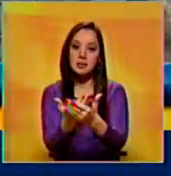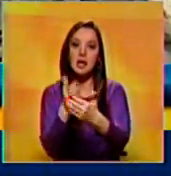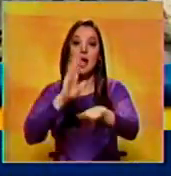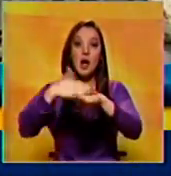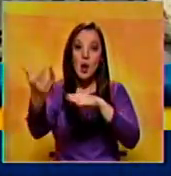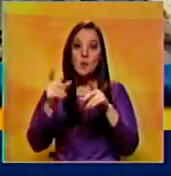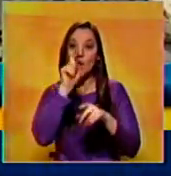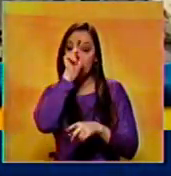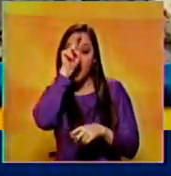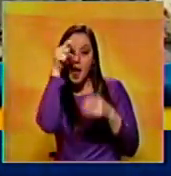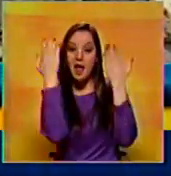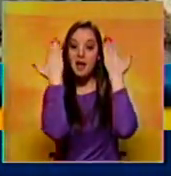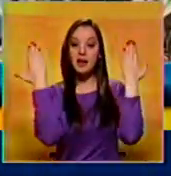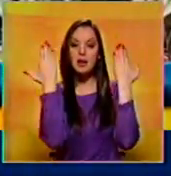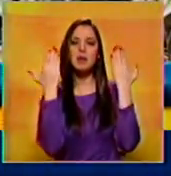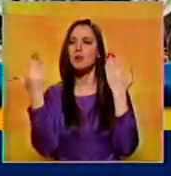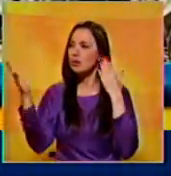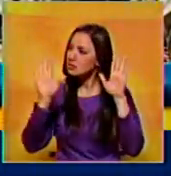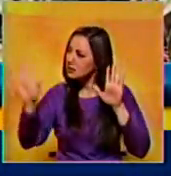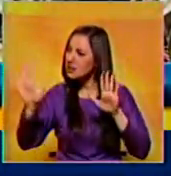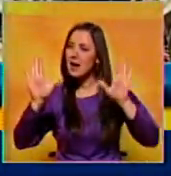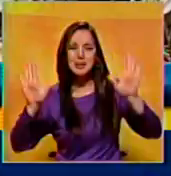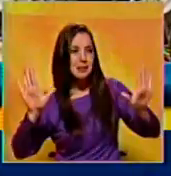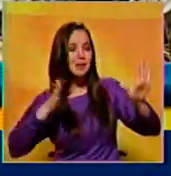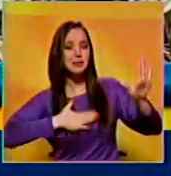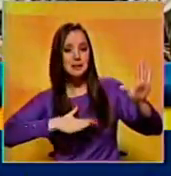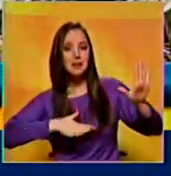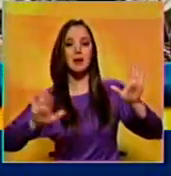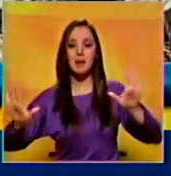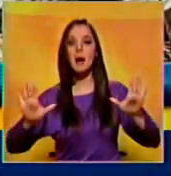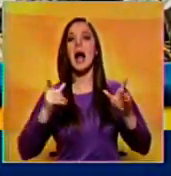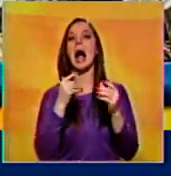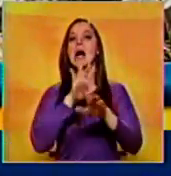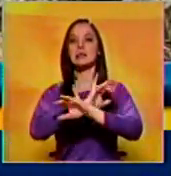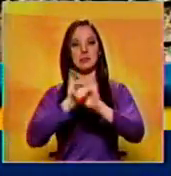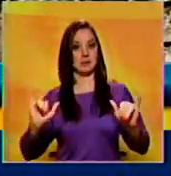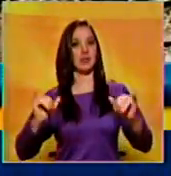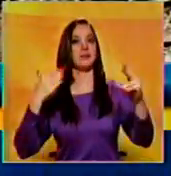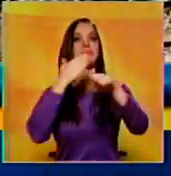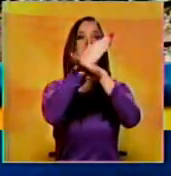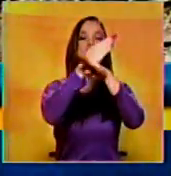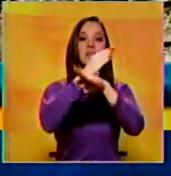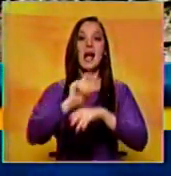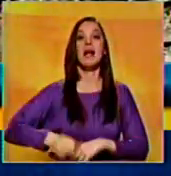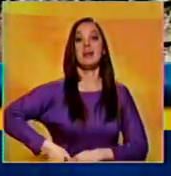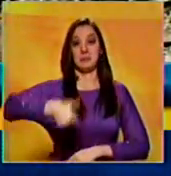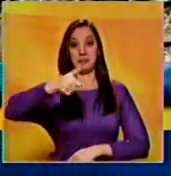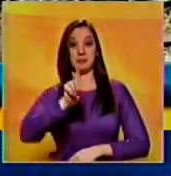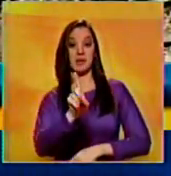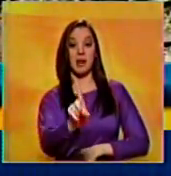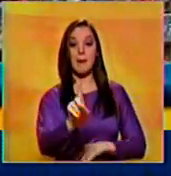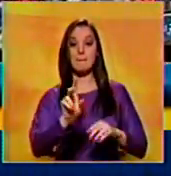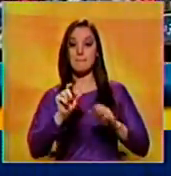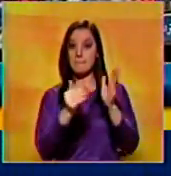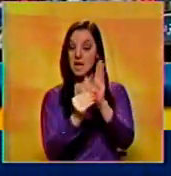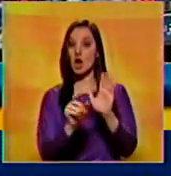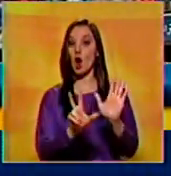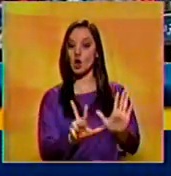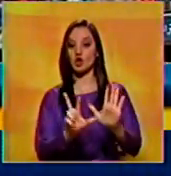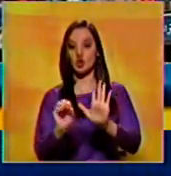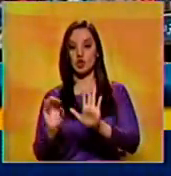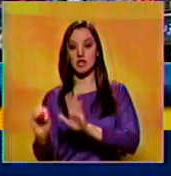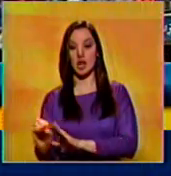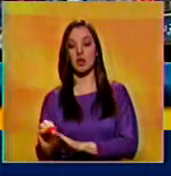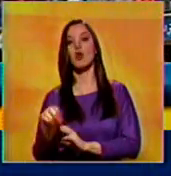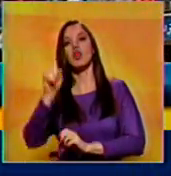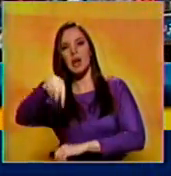Egipto, donde se busca que las partes logren un acuerdo de paz permanente. Más de 1.800 palestinos, entre ellos 400